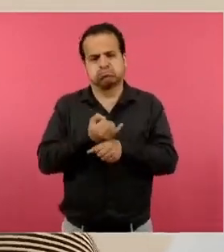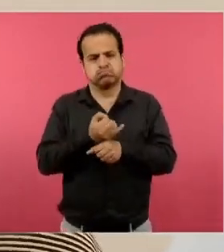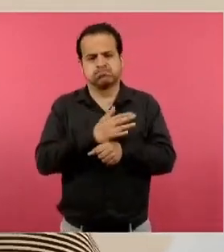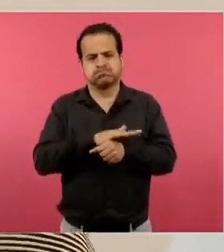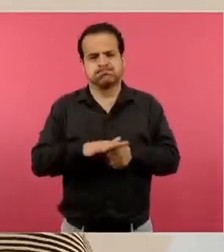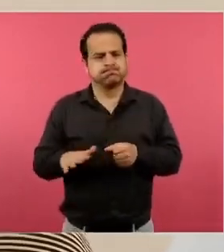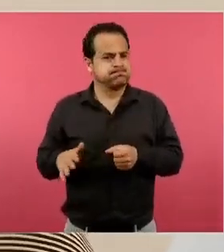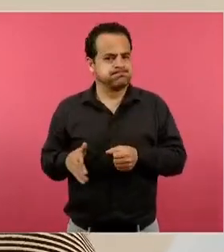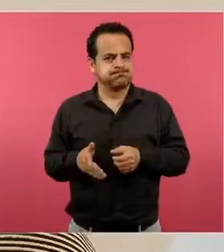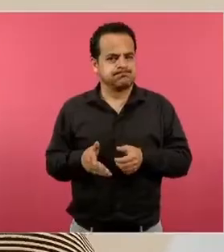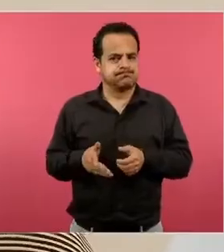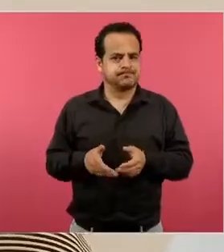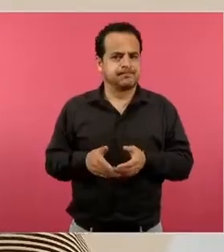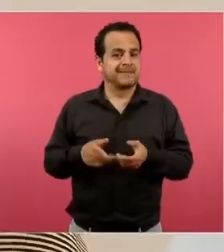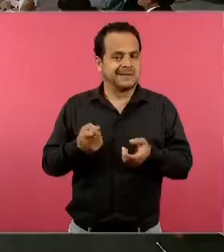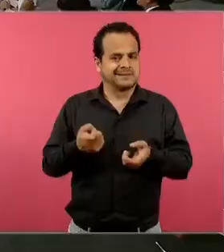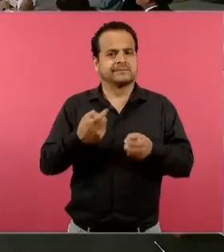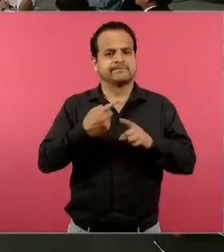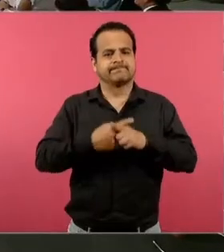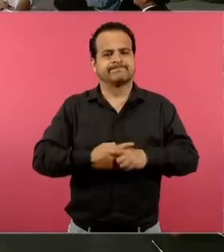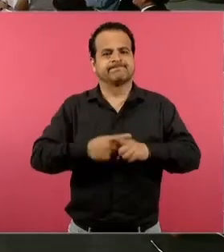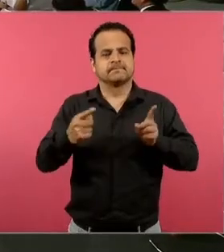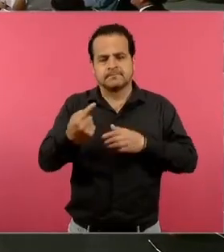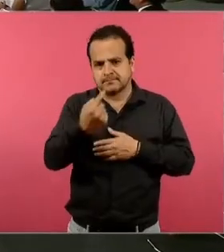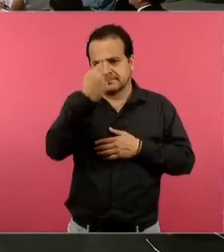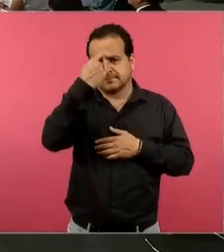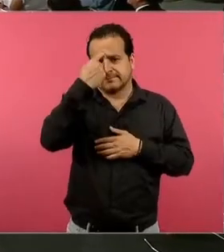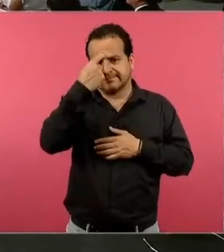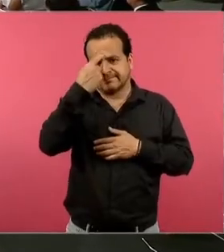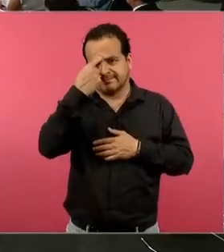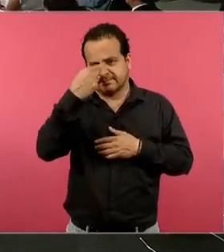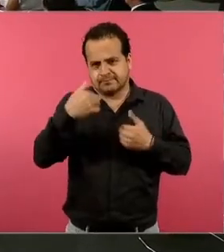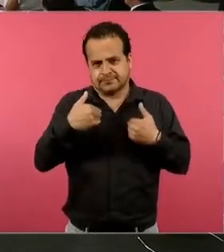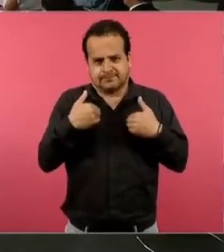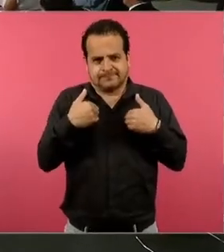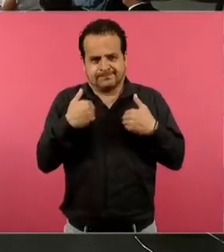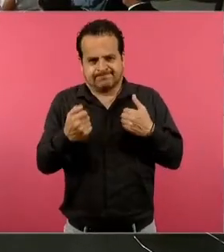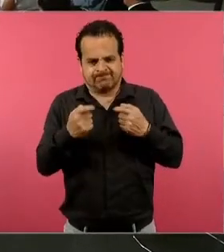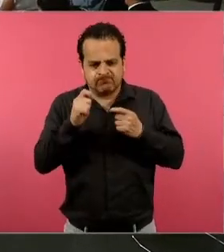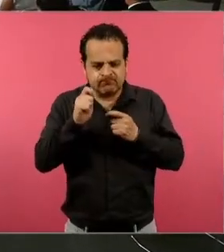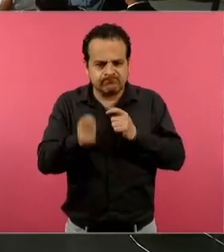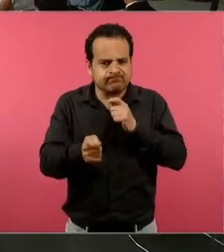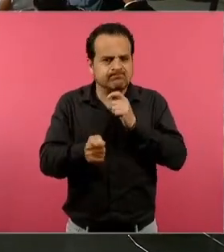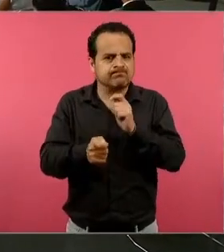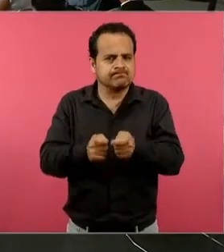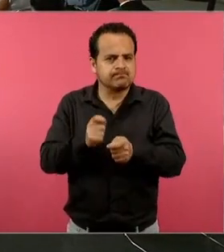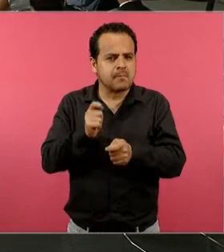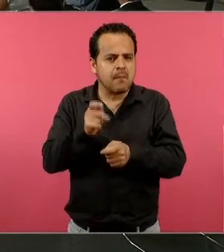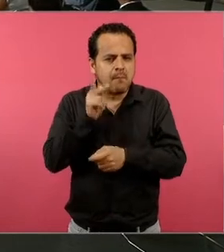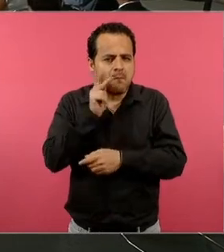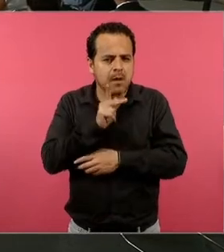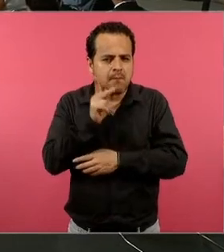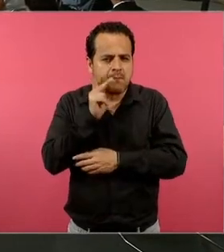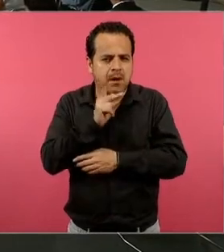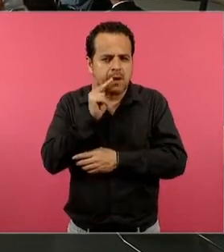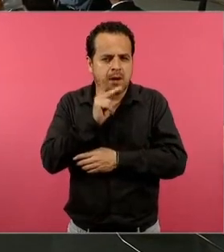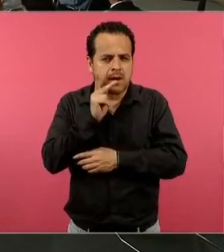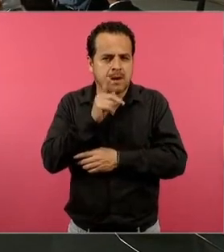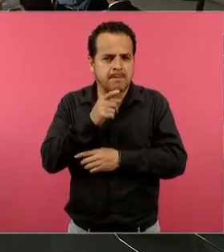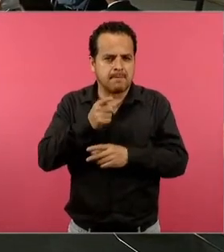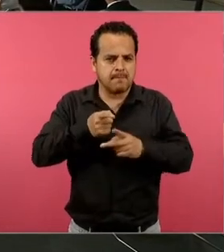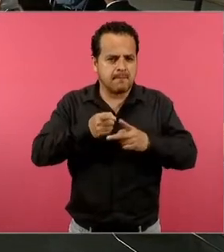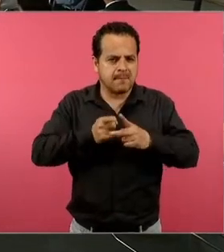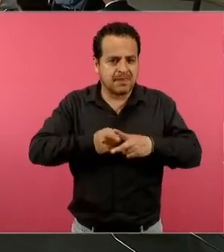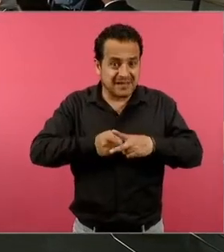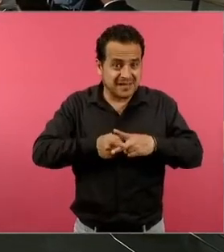lo que implica justamente el pensamiento lógico. Entonces, saber las tablas de memoria, saber matemáticas es una primera idea que,